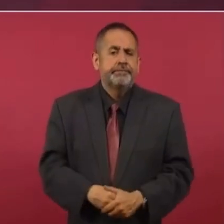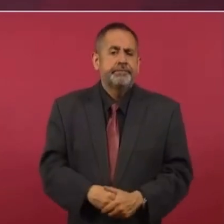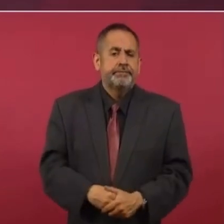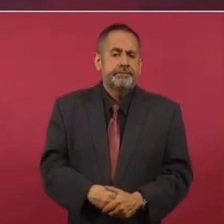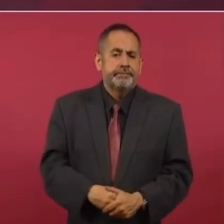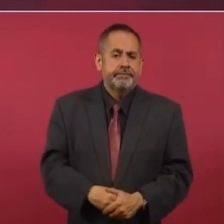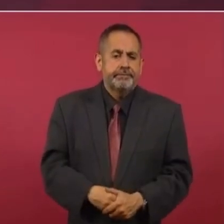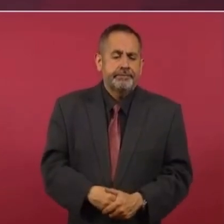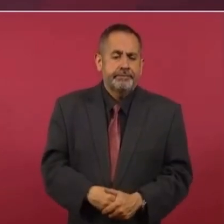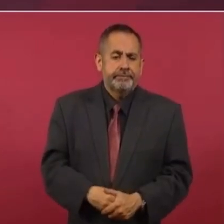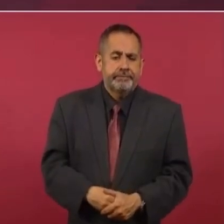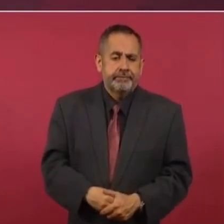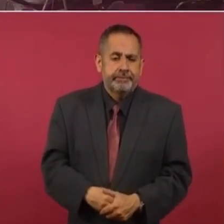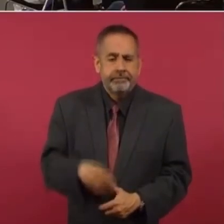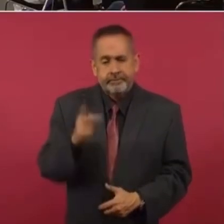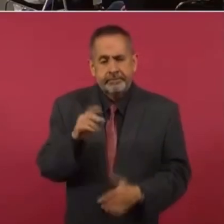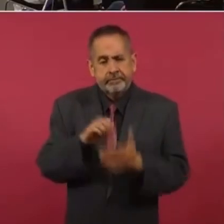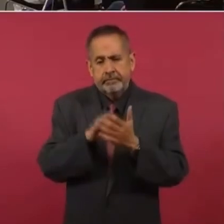Pero, por ejemplo,